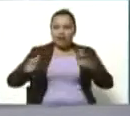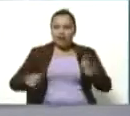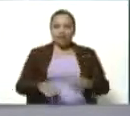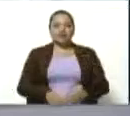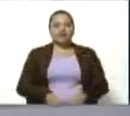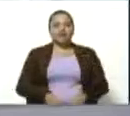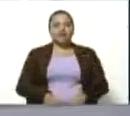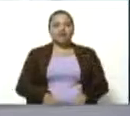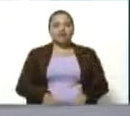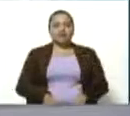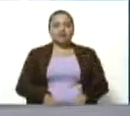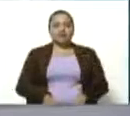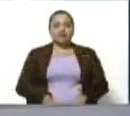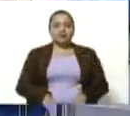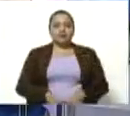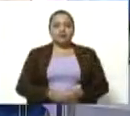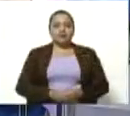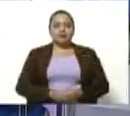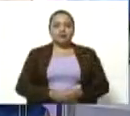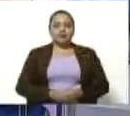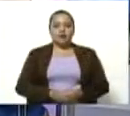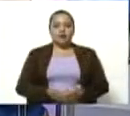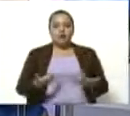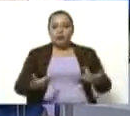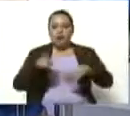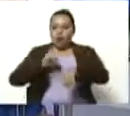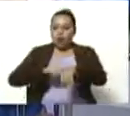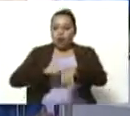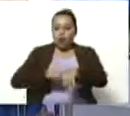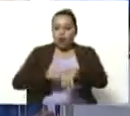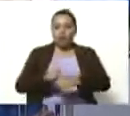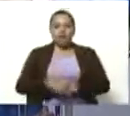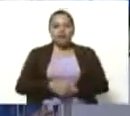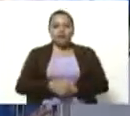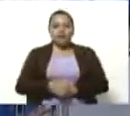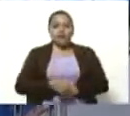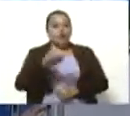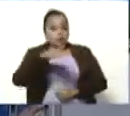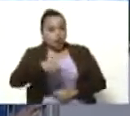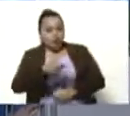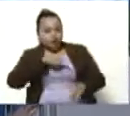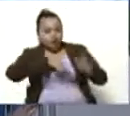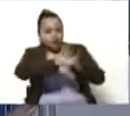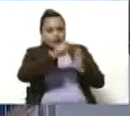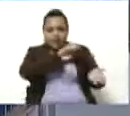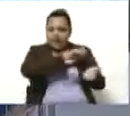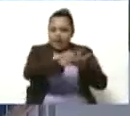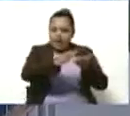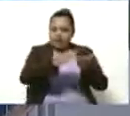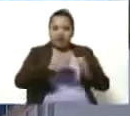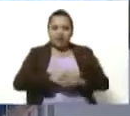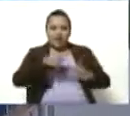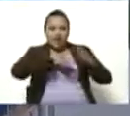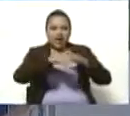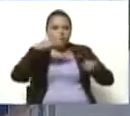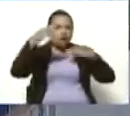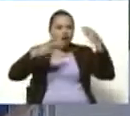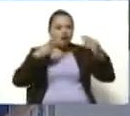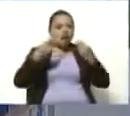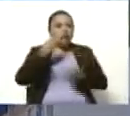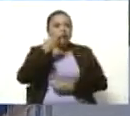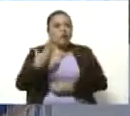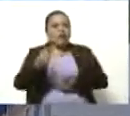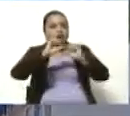¿Cuál es el horario y si tiene algún costo la entrada? Gratuitamente pueden ir y acercarse al Museo de Bellas Artes,